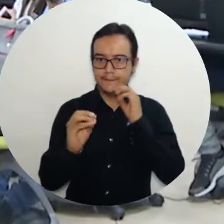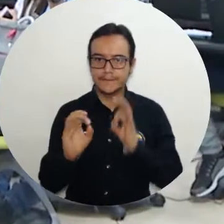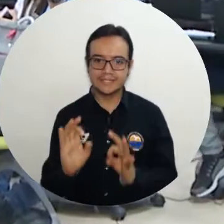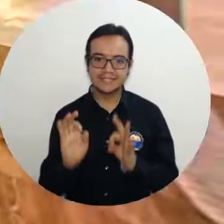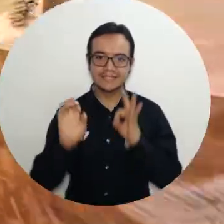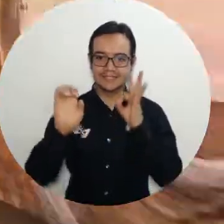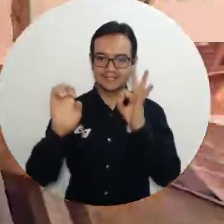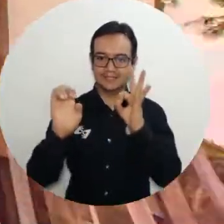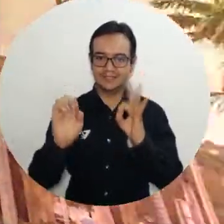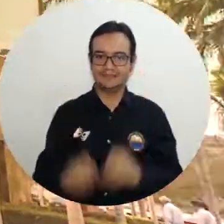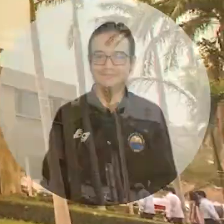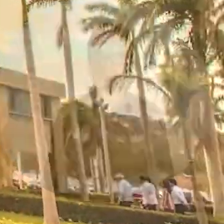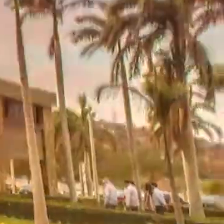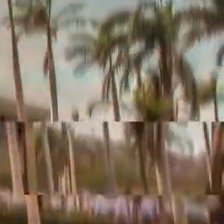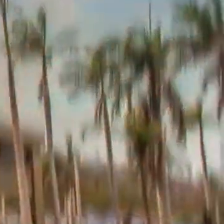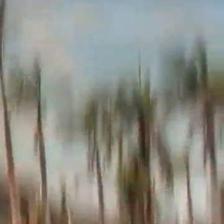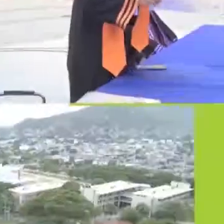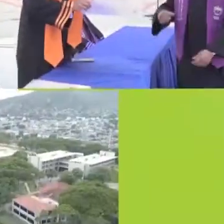Generación E.